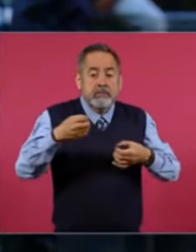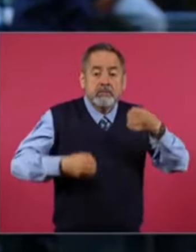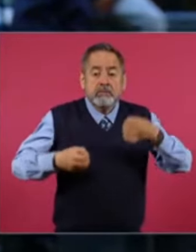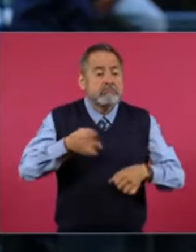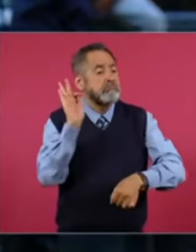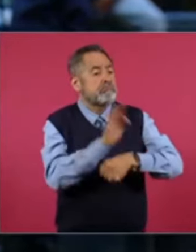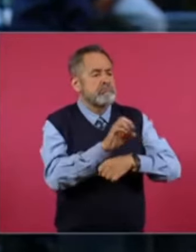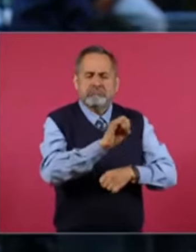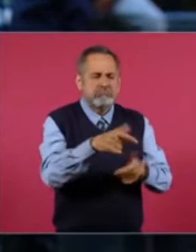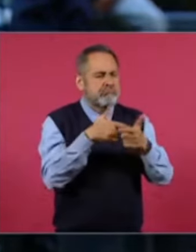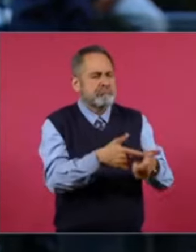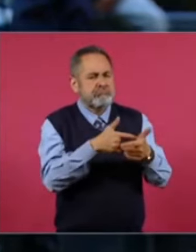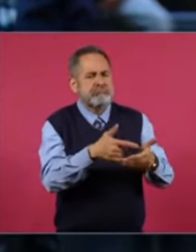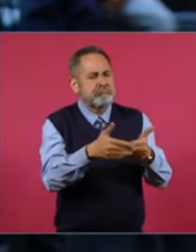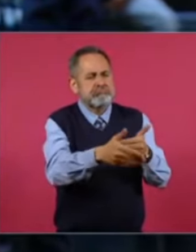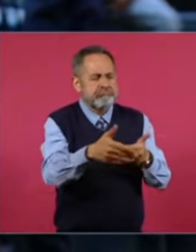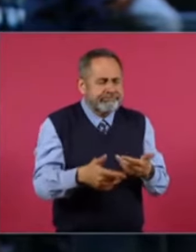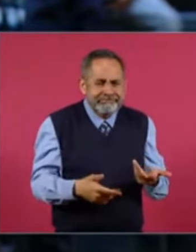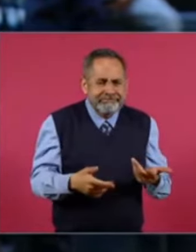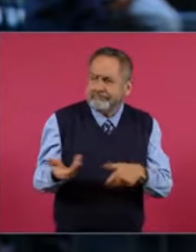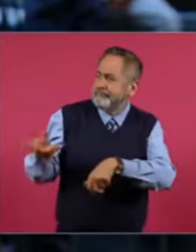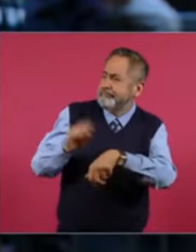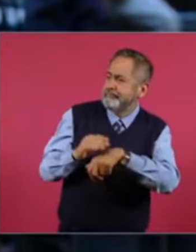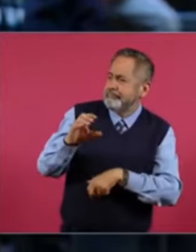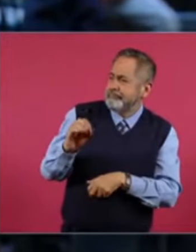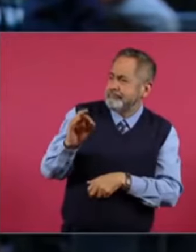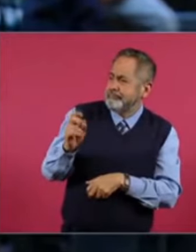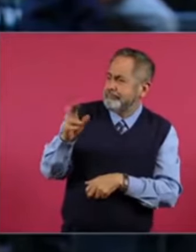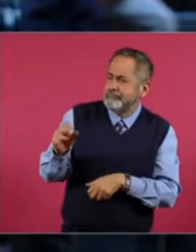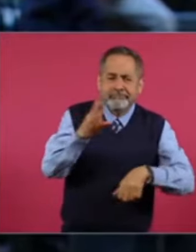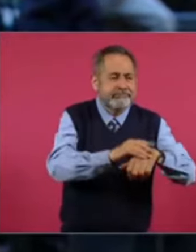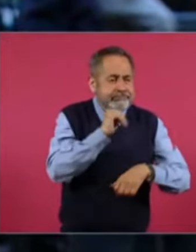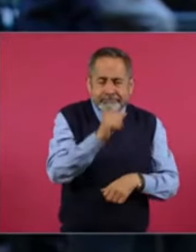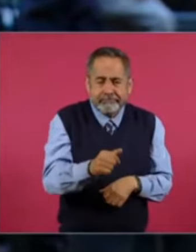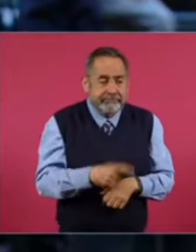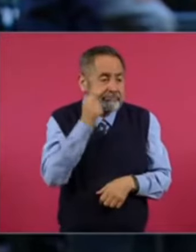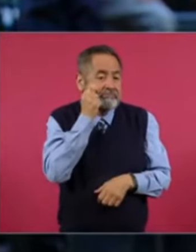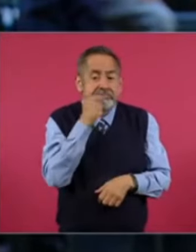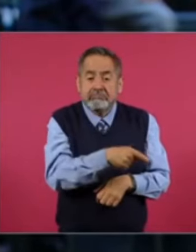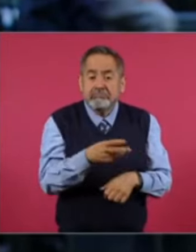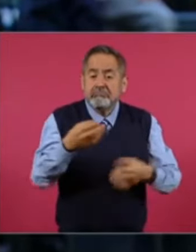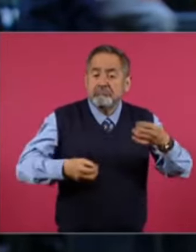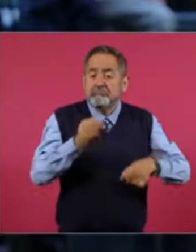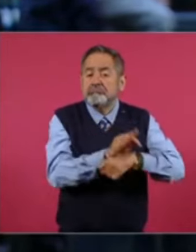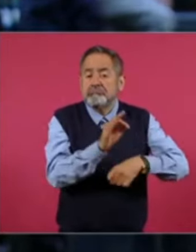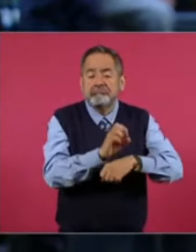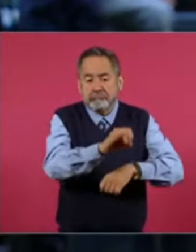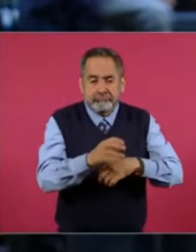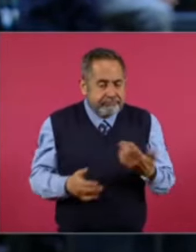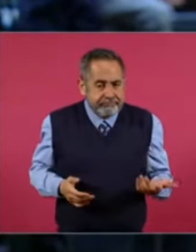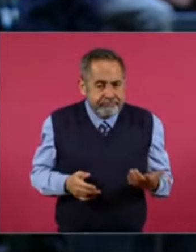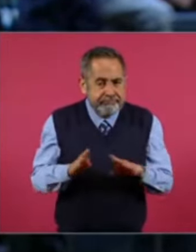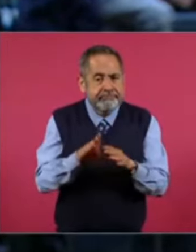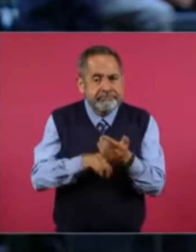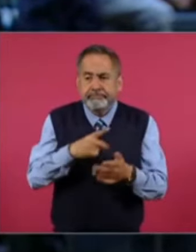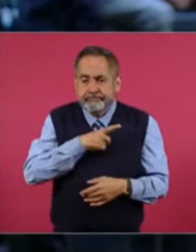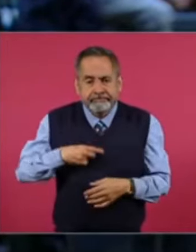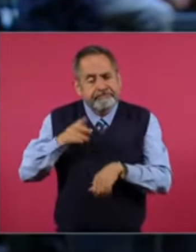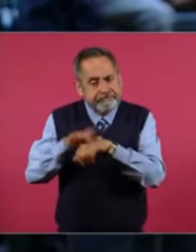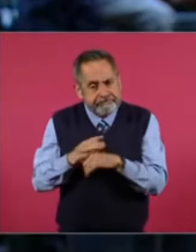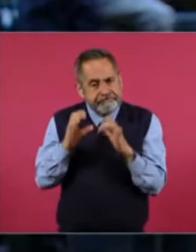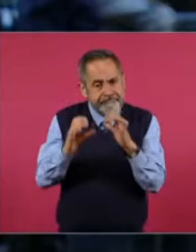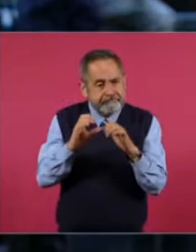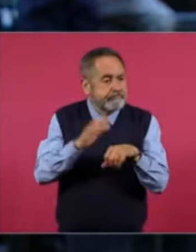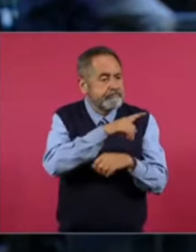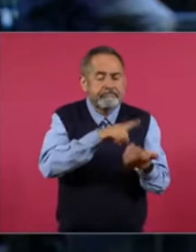Para continuar con actividades. Sin sustento alguno ante Cofepris. Las pruebas Milagros. Como Preventix. Nos comentan. Que consistente. Si existe una exigencia válida. Por los falsos